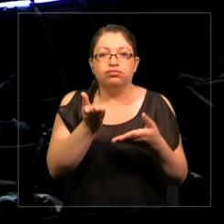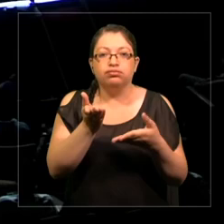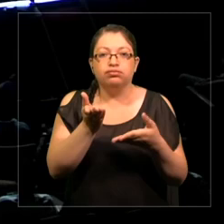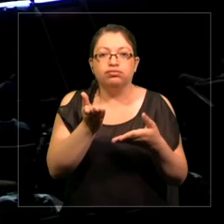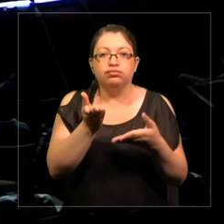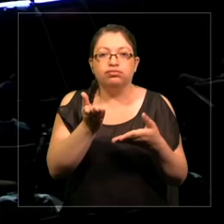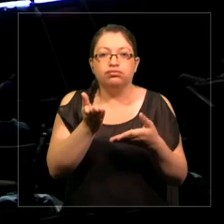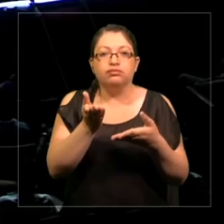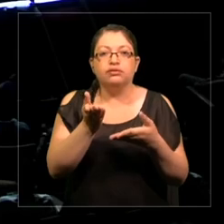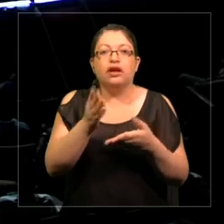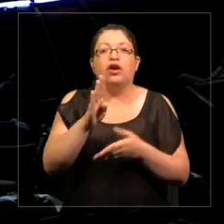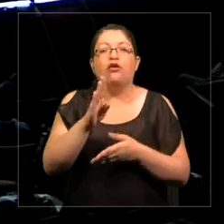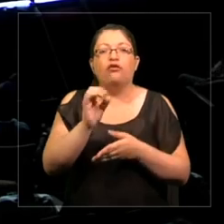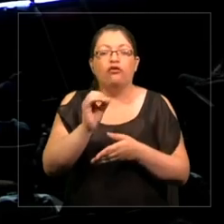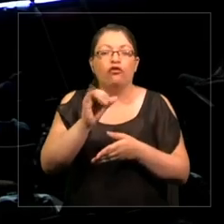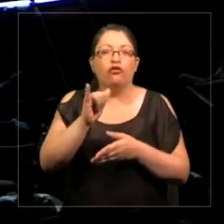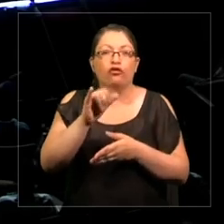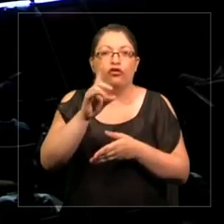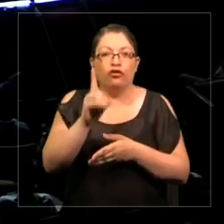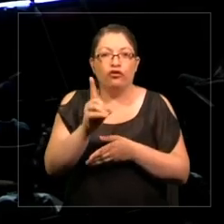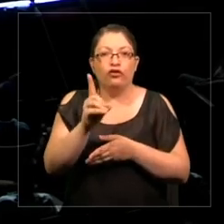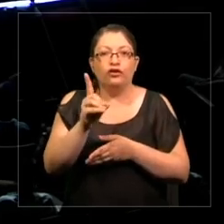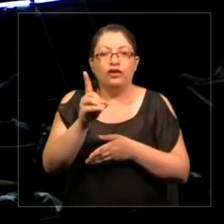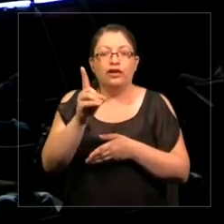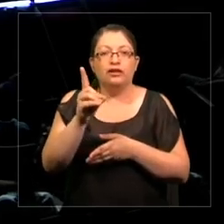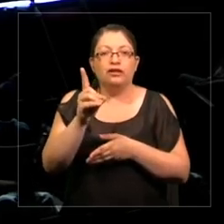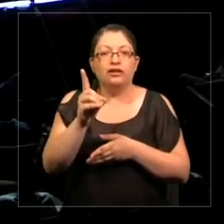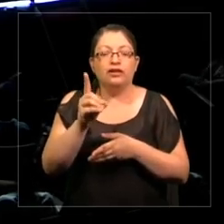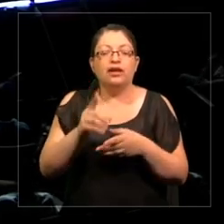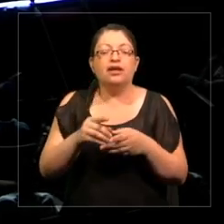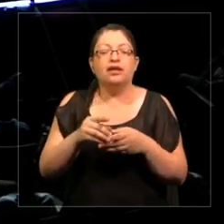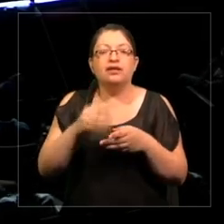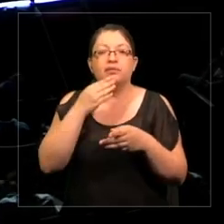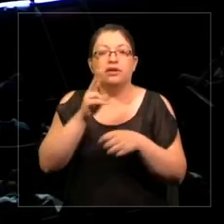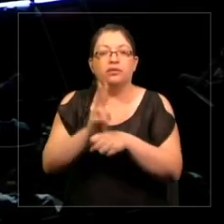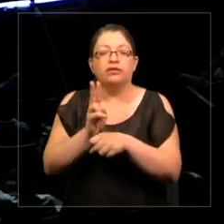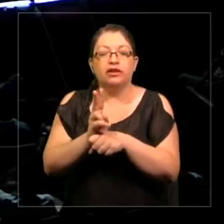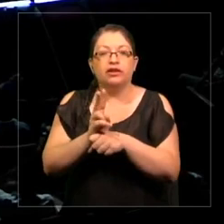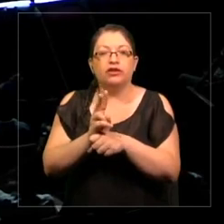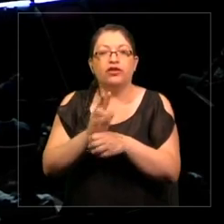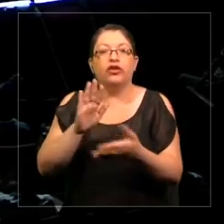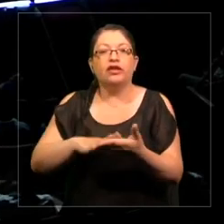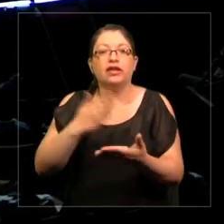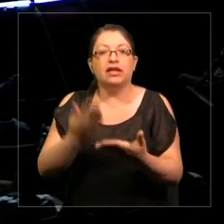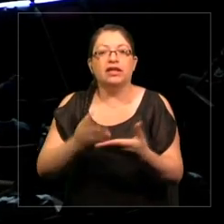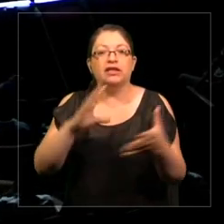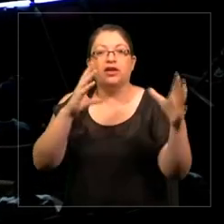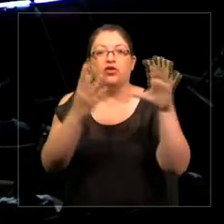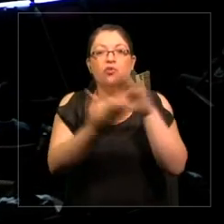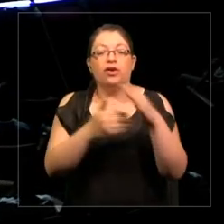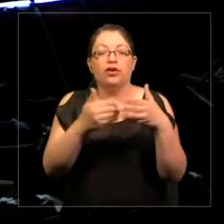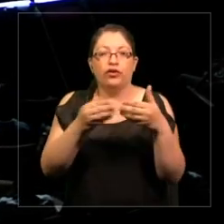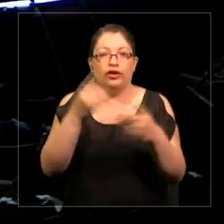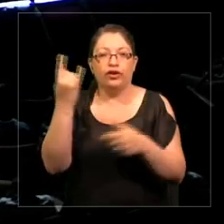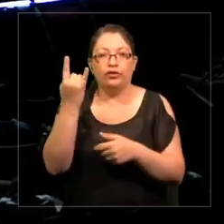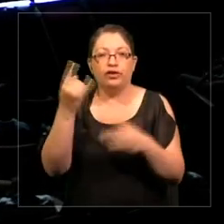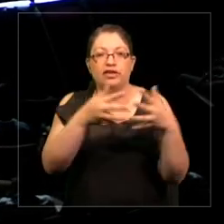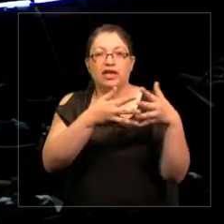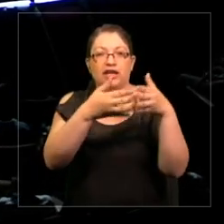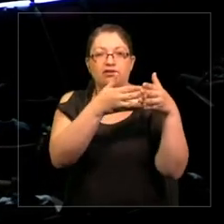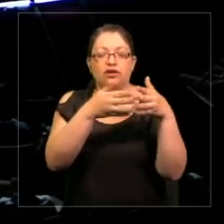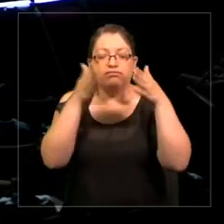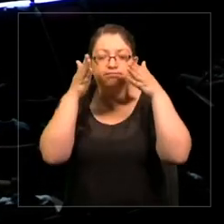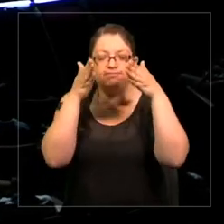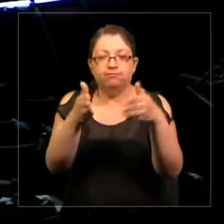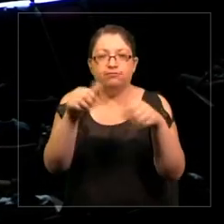Médico endocrinólogo y profesor de nutrición y salud global de la población en la Universidad de Auckland, que ha centrado su